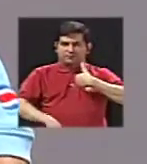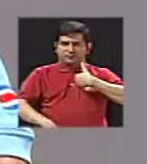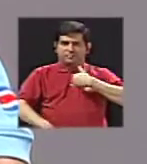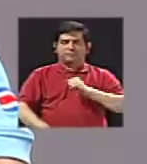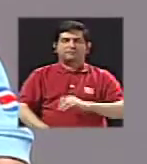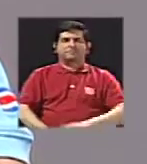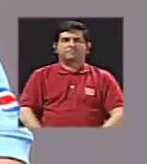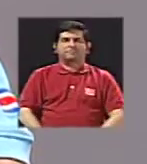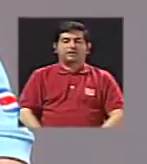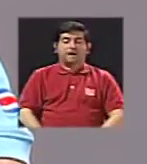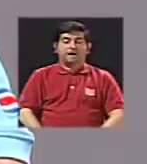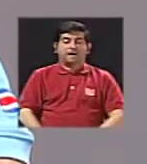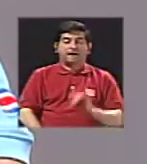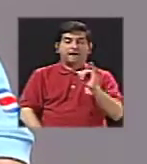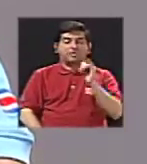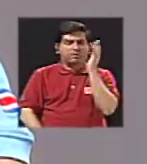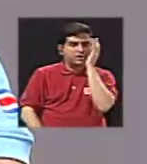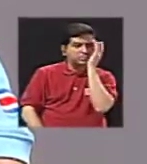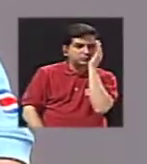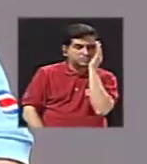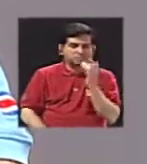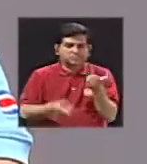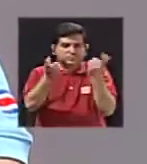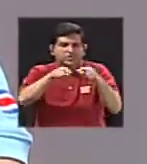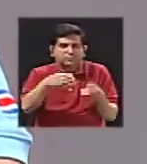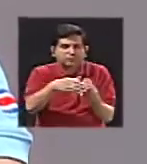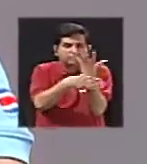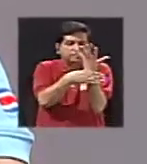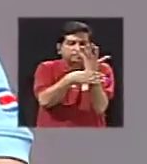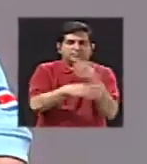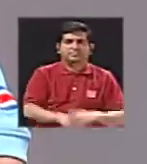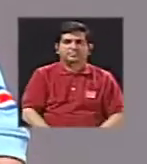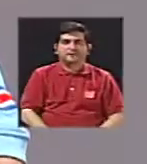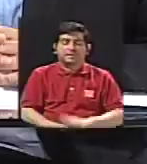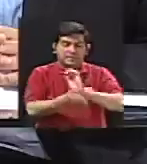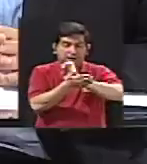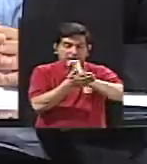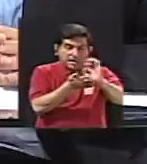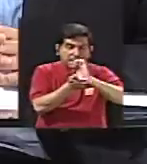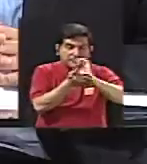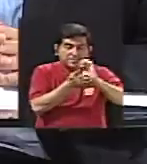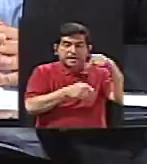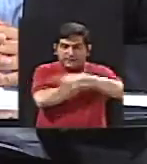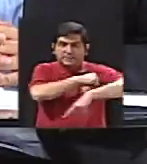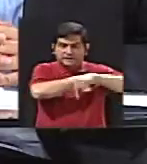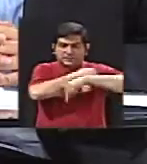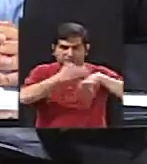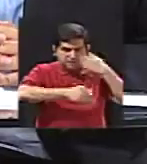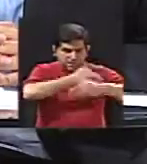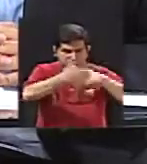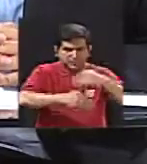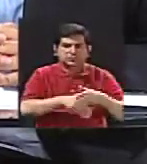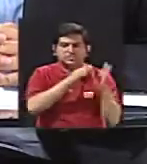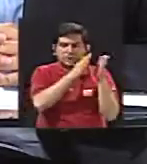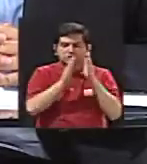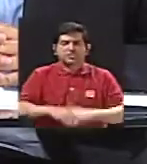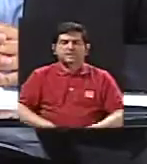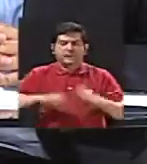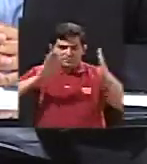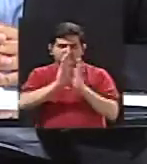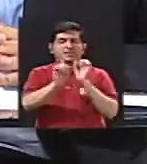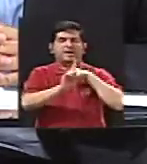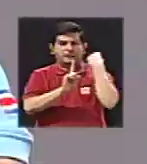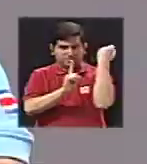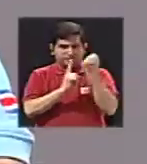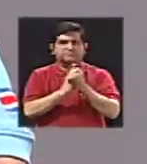pues de preocupación de los fenómenos volcánicos. La prevención que se ha hecho en el país, pues se han hecho planes de contingencia